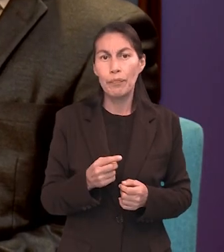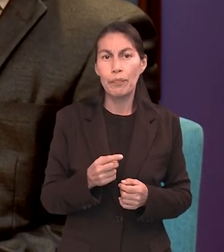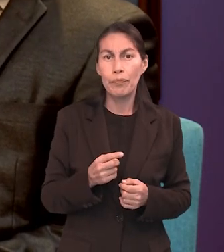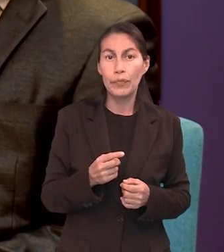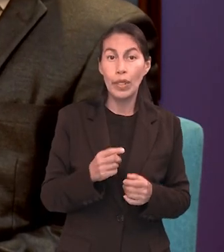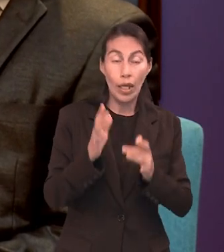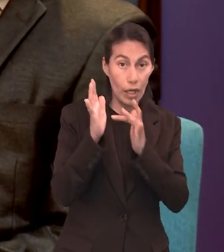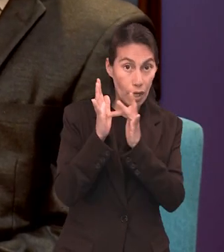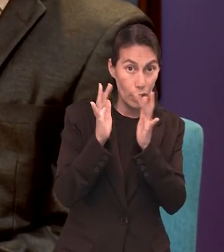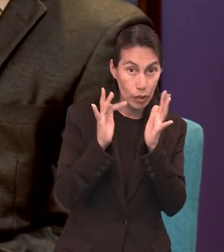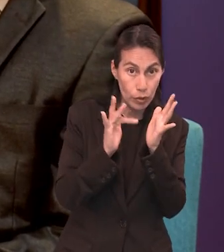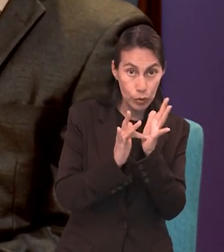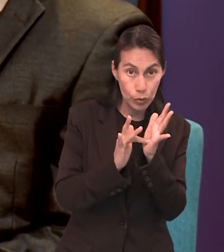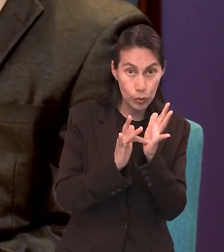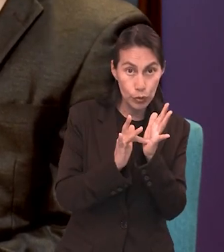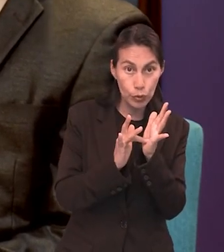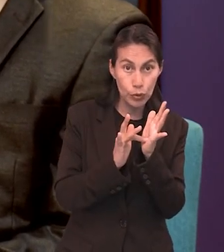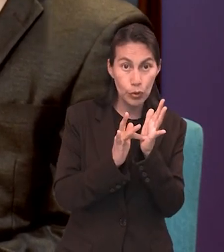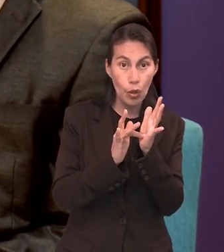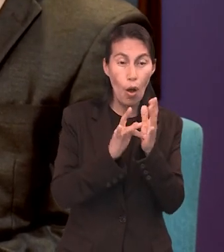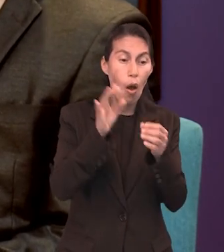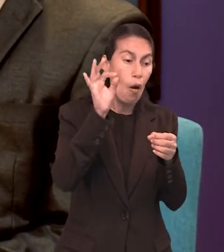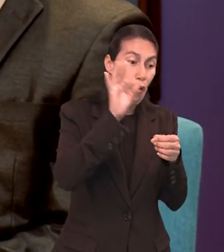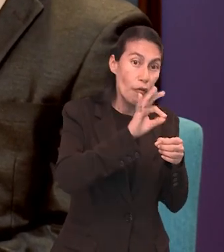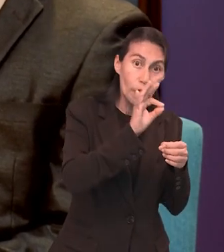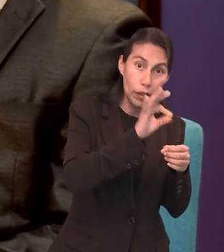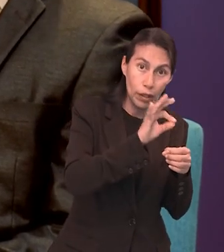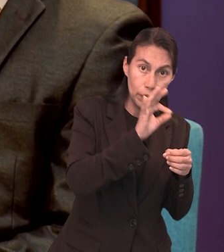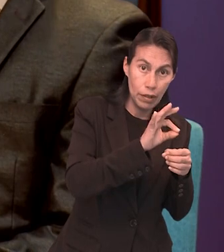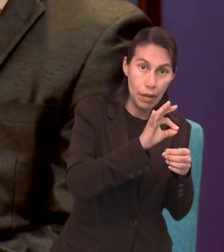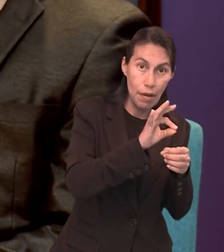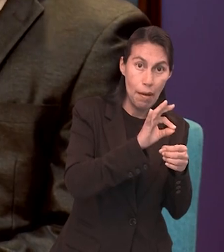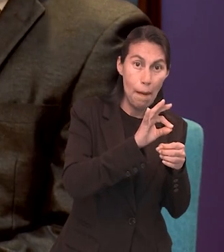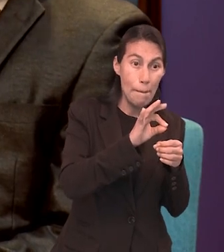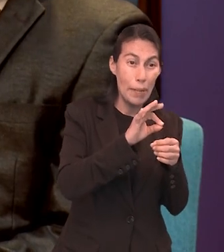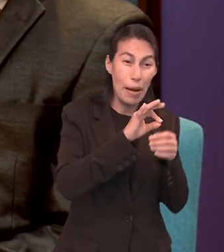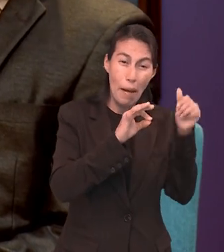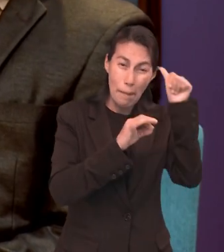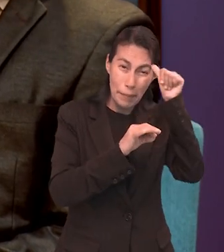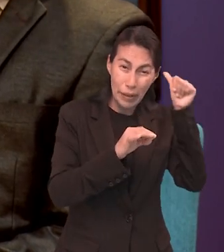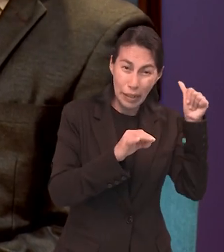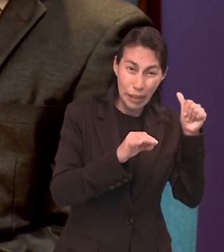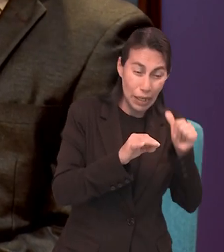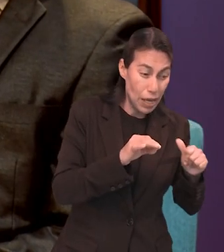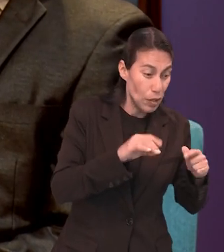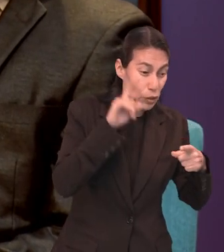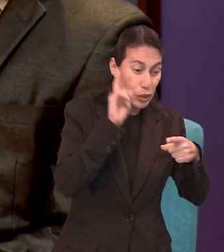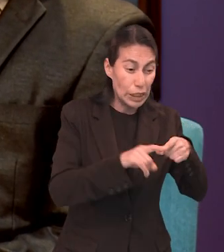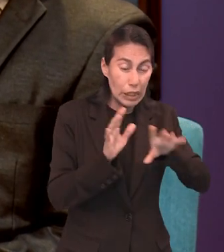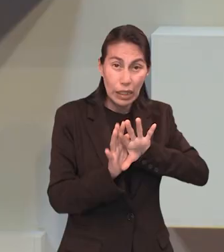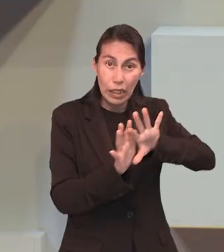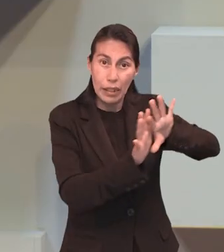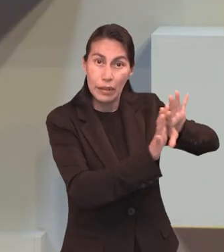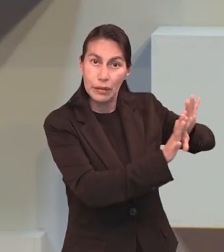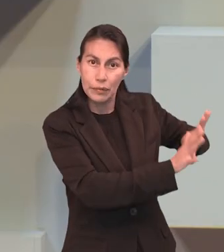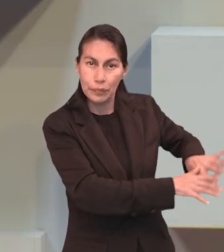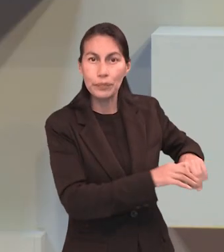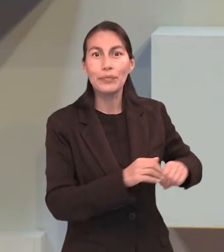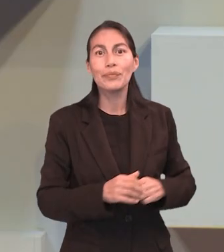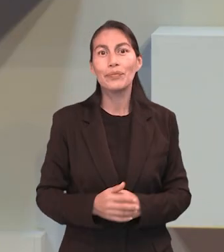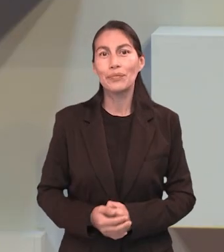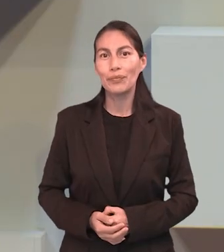nos da esta idea de que Jesús es la ofrenda para remisión de